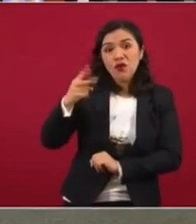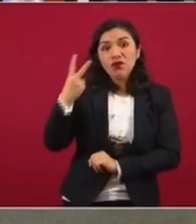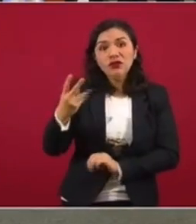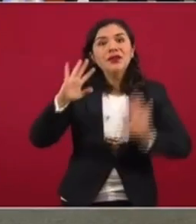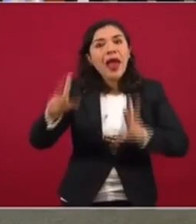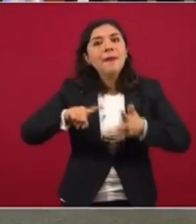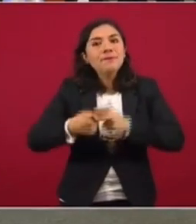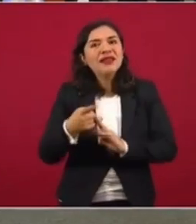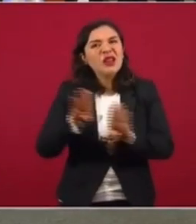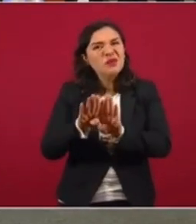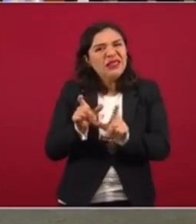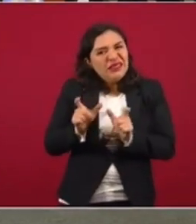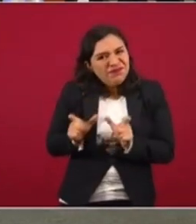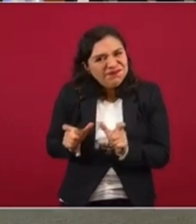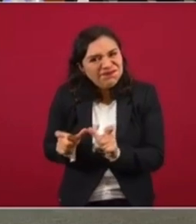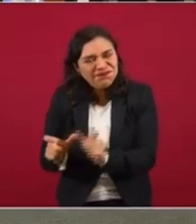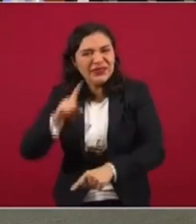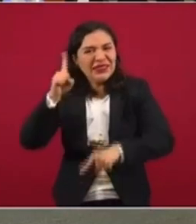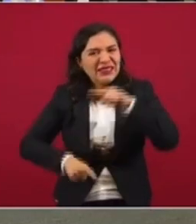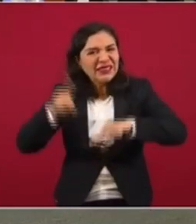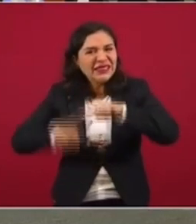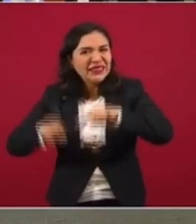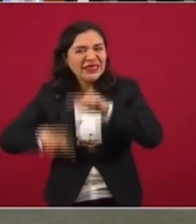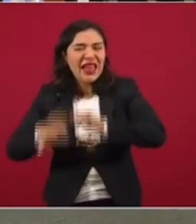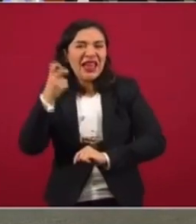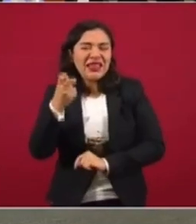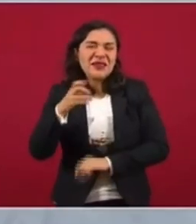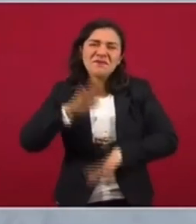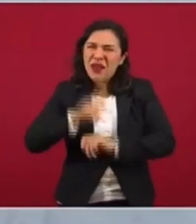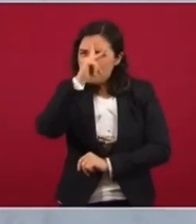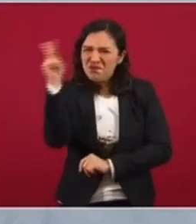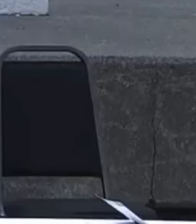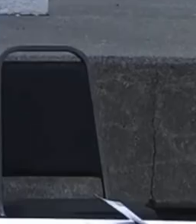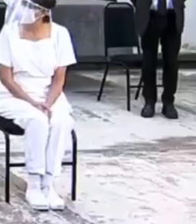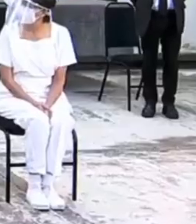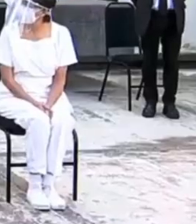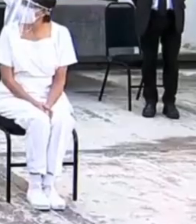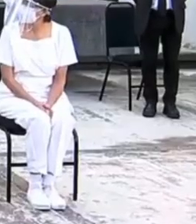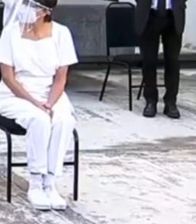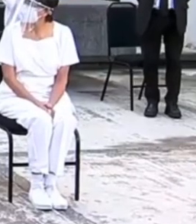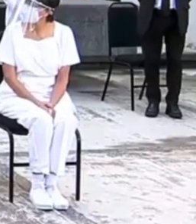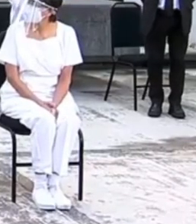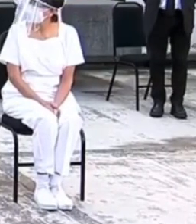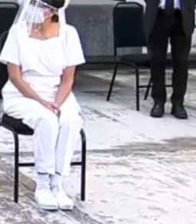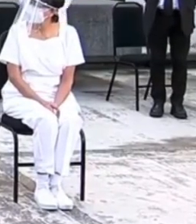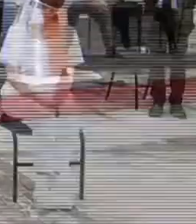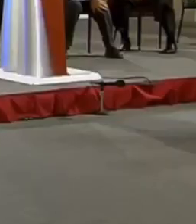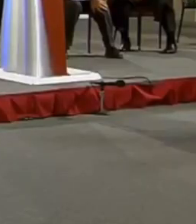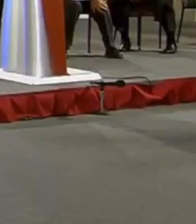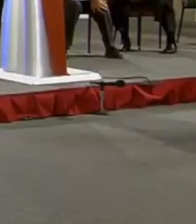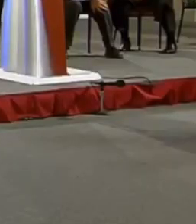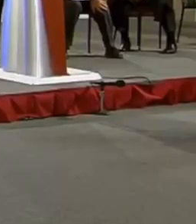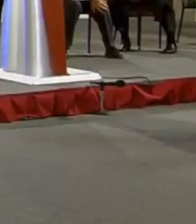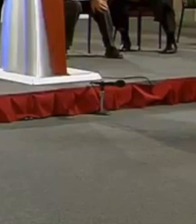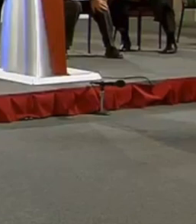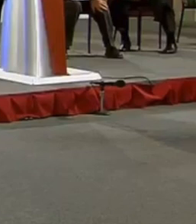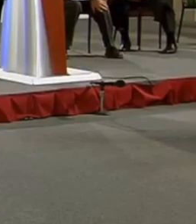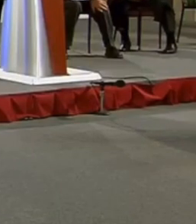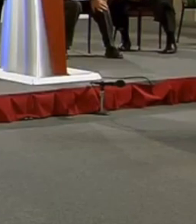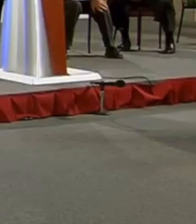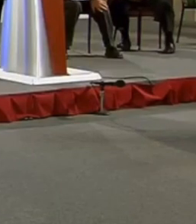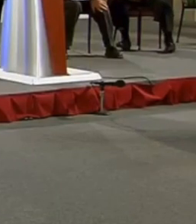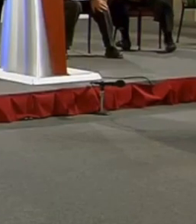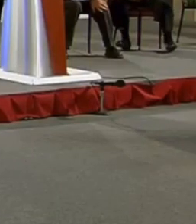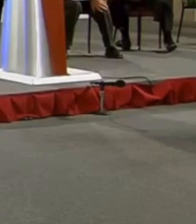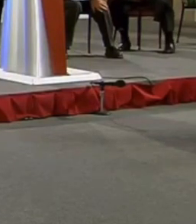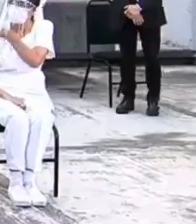empezaremos a combatir de manera mucho más efectiva a este terrible enemigo de la humanidad. Entonces a la vacunación está todo listo para vacunar a Marilene Ramírez, enfermera